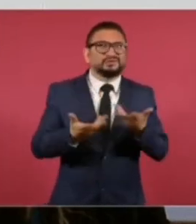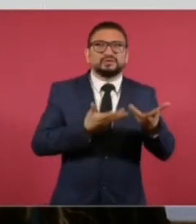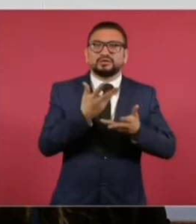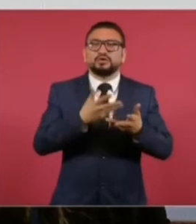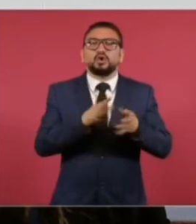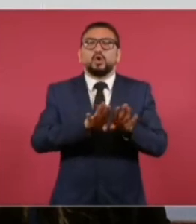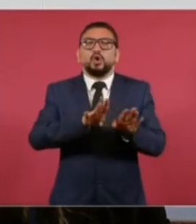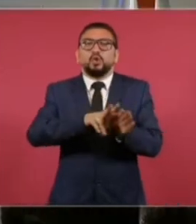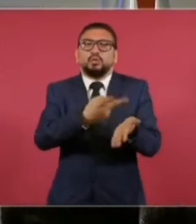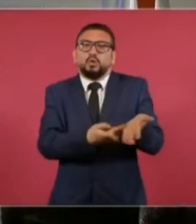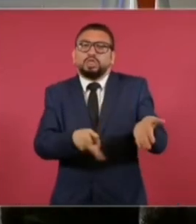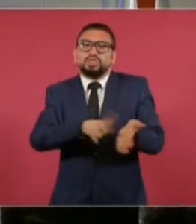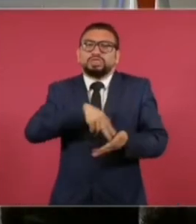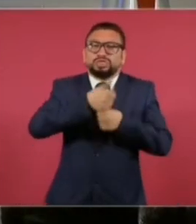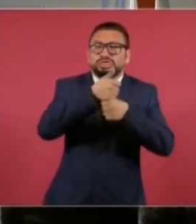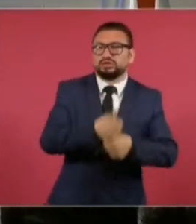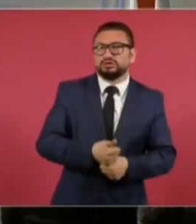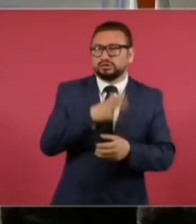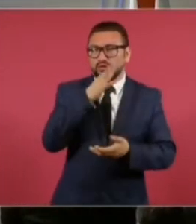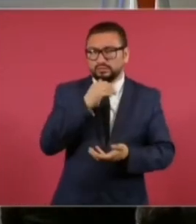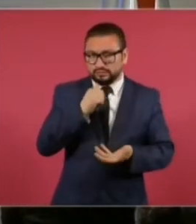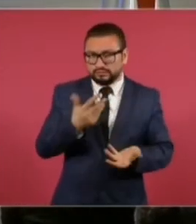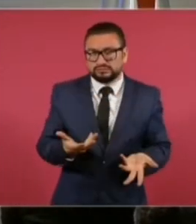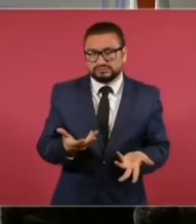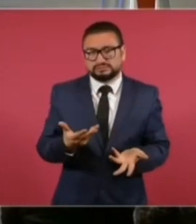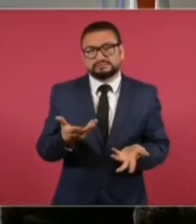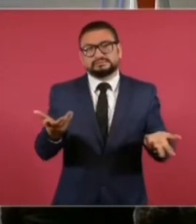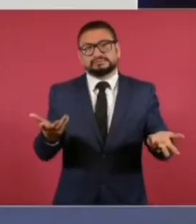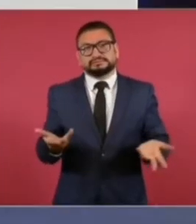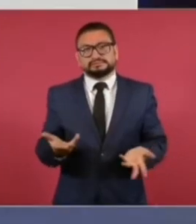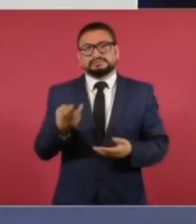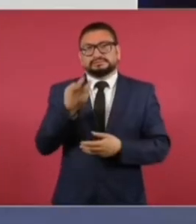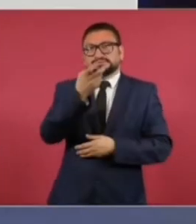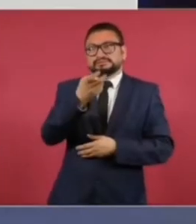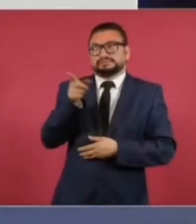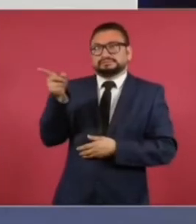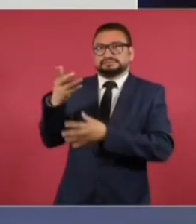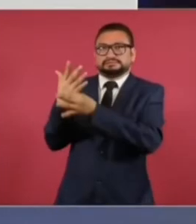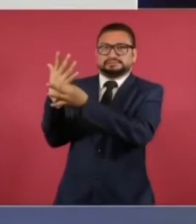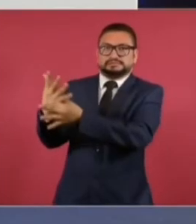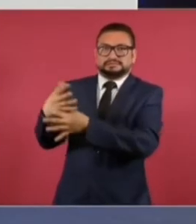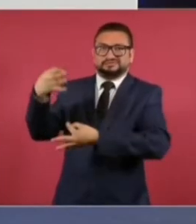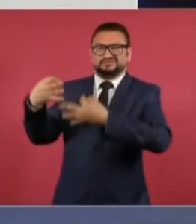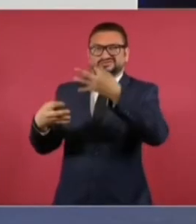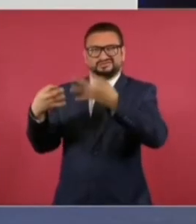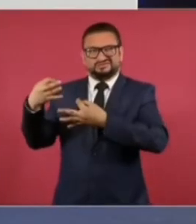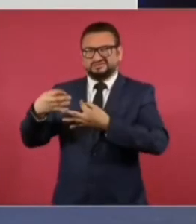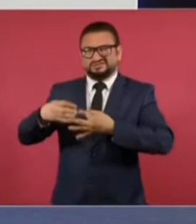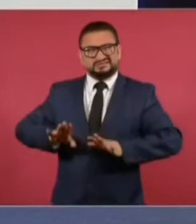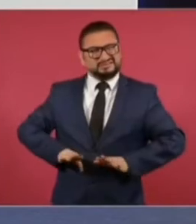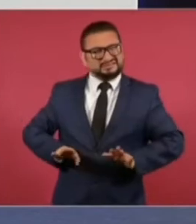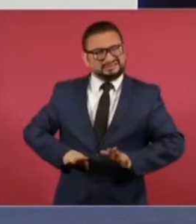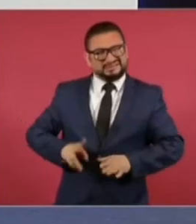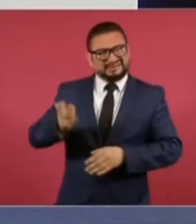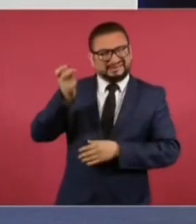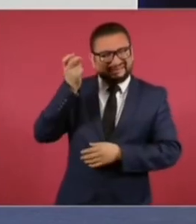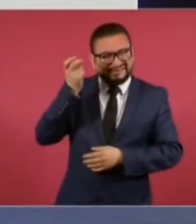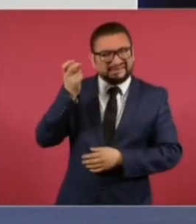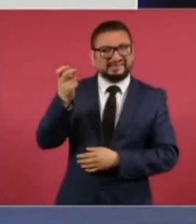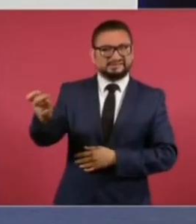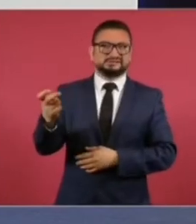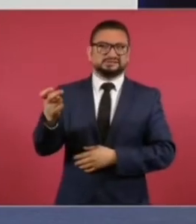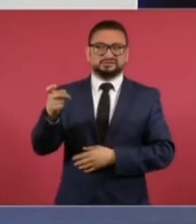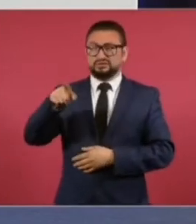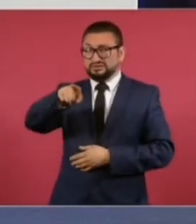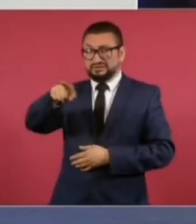revictimizados. Entonces, este es el tipo de jueces que a veces